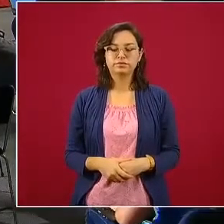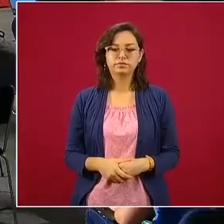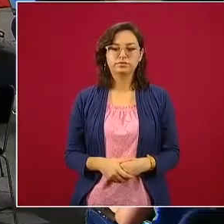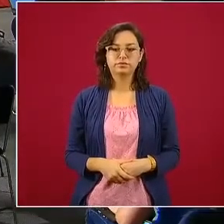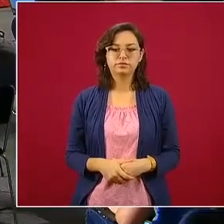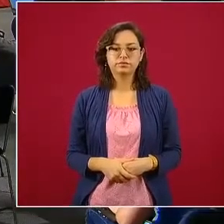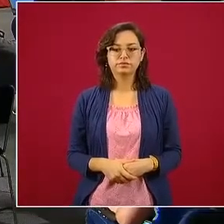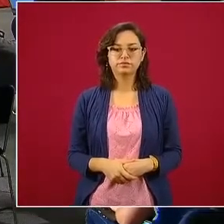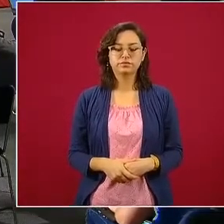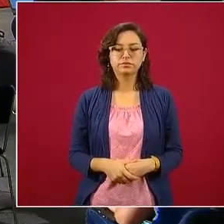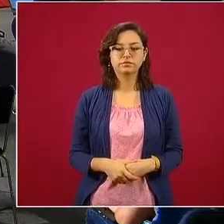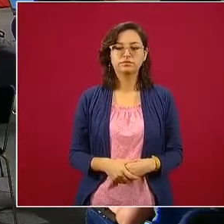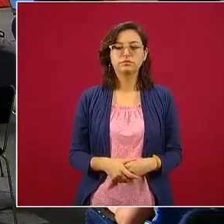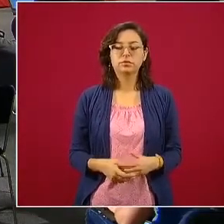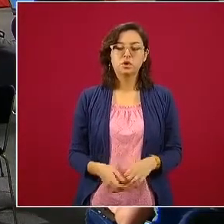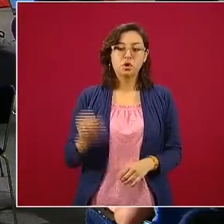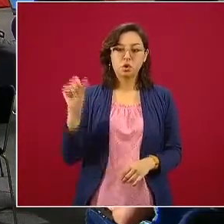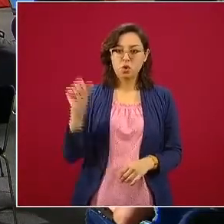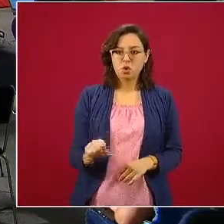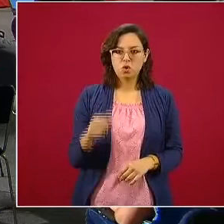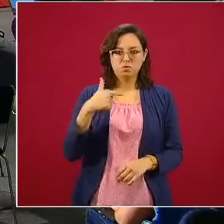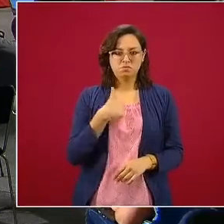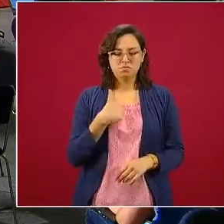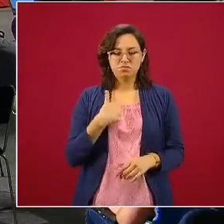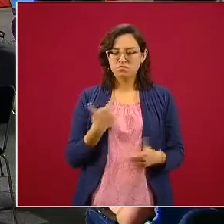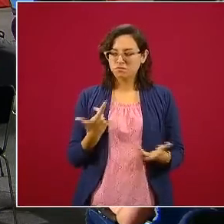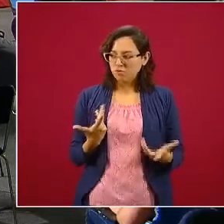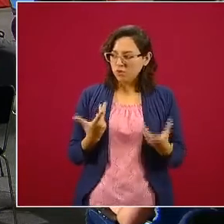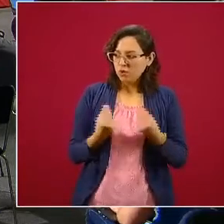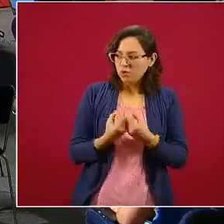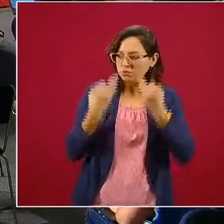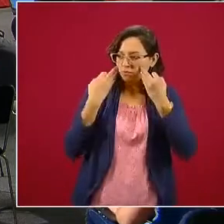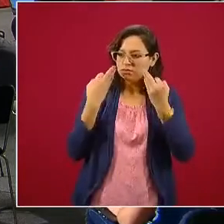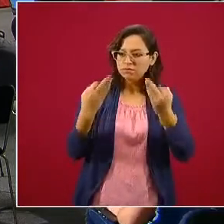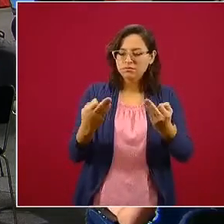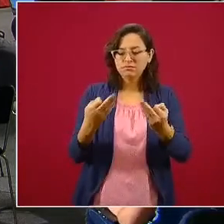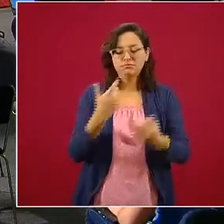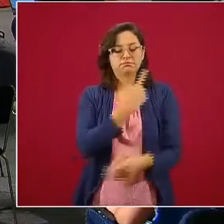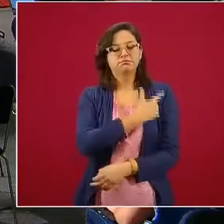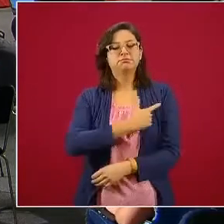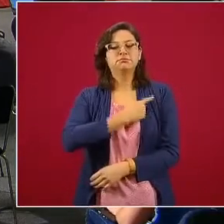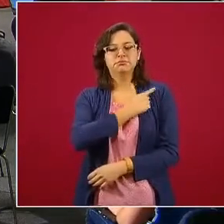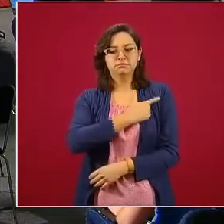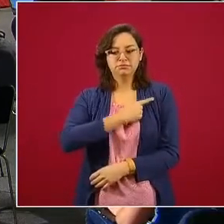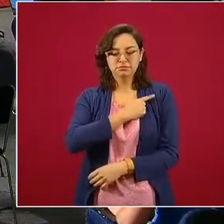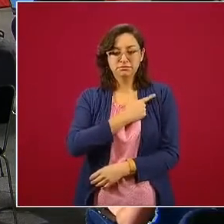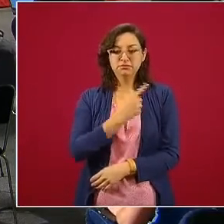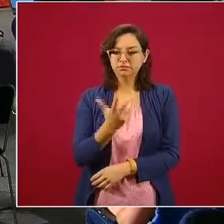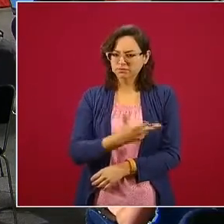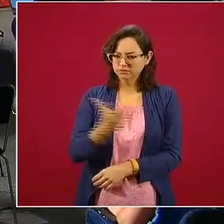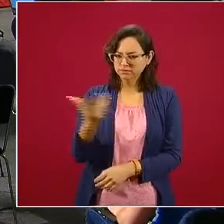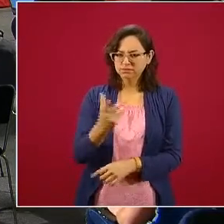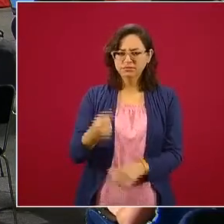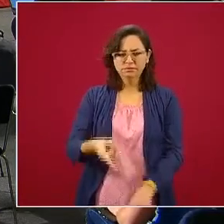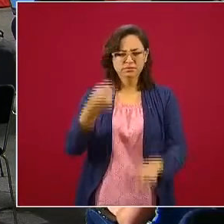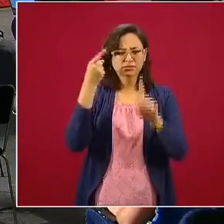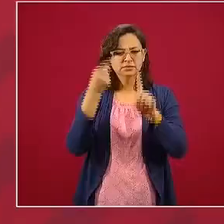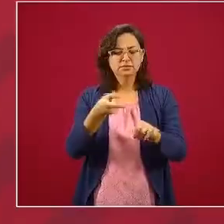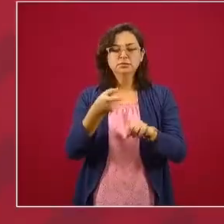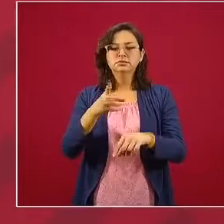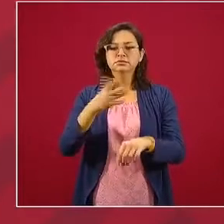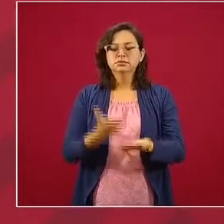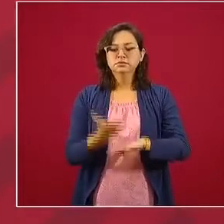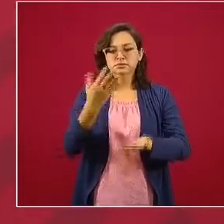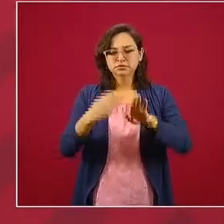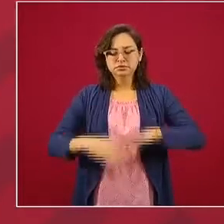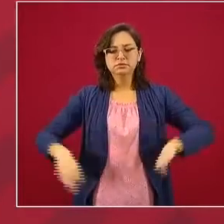participar en esta sesión y ser testigo de una acción concreta, importante y valiosa,